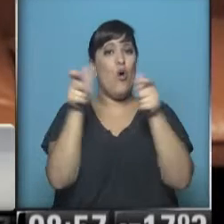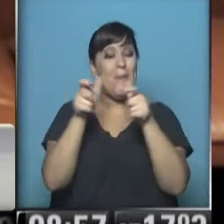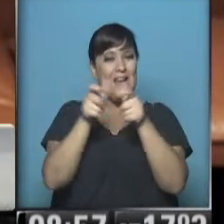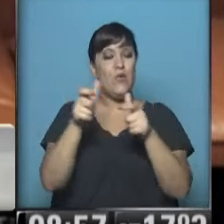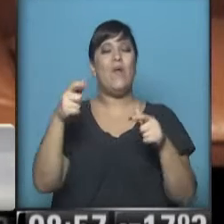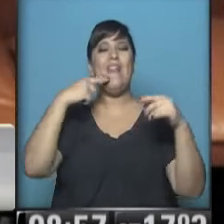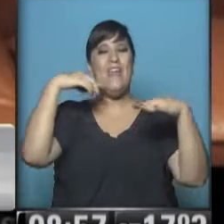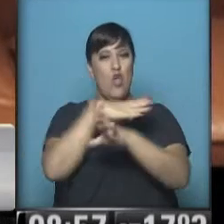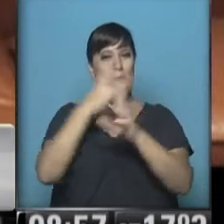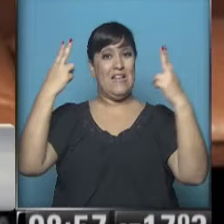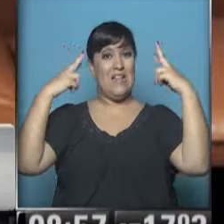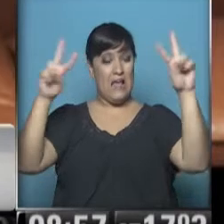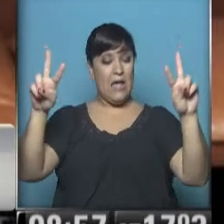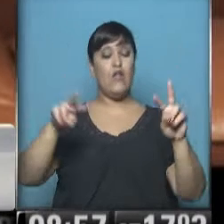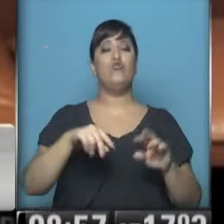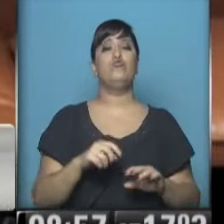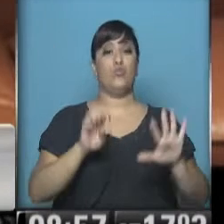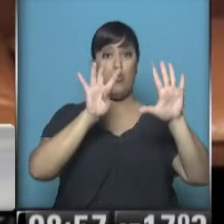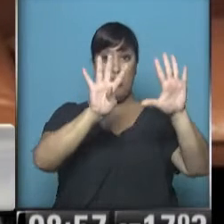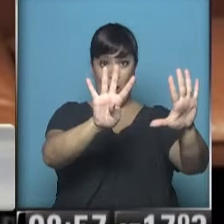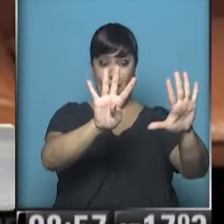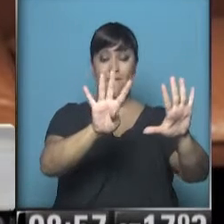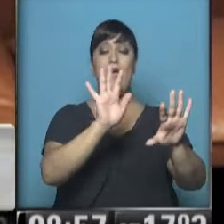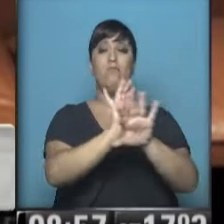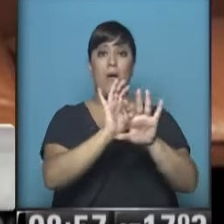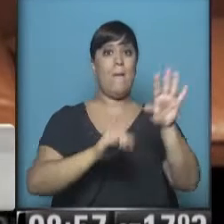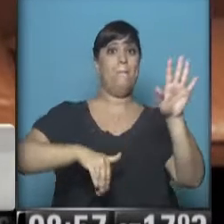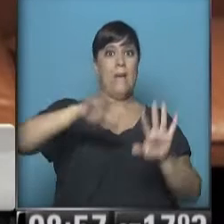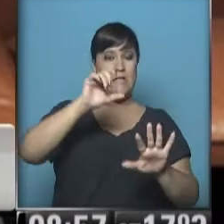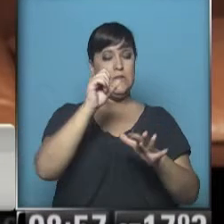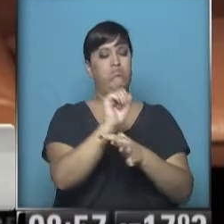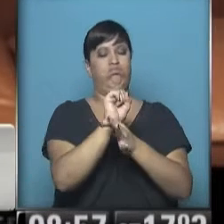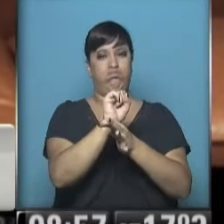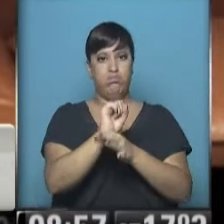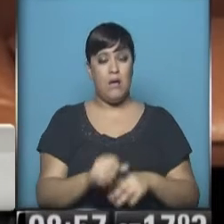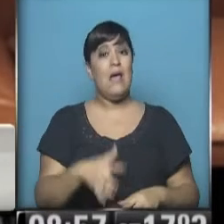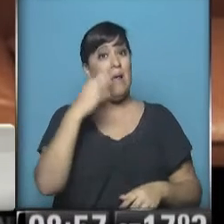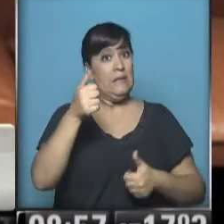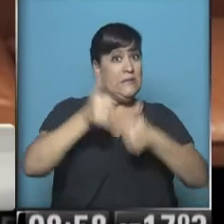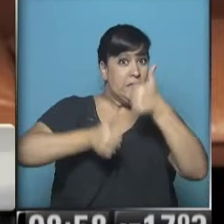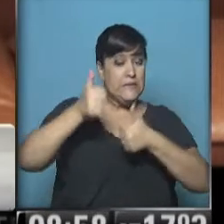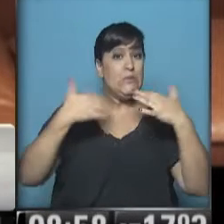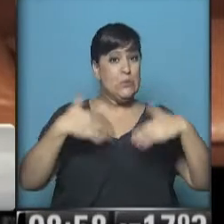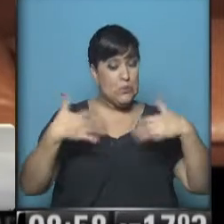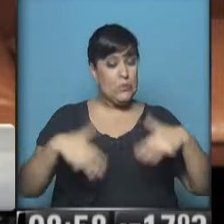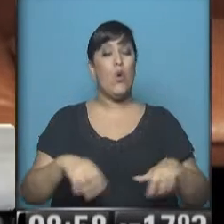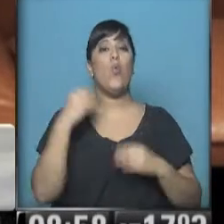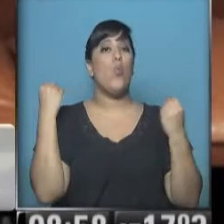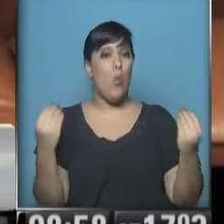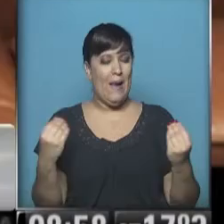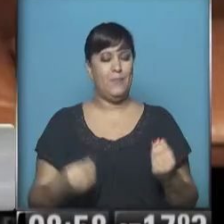Extranjero. Y entre las que compiten con mayor peso, las que realmente va a tener que pelear más relatos para quedarse,